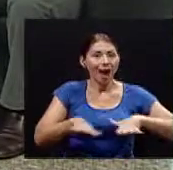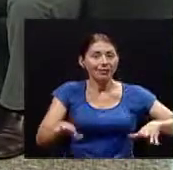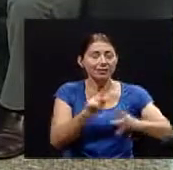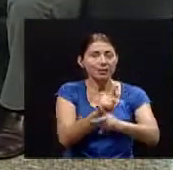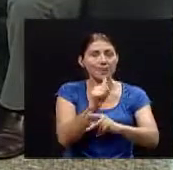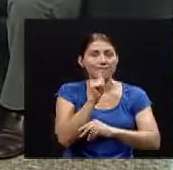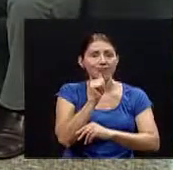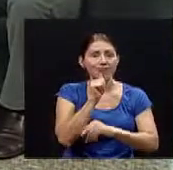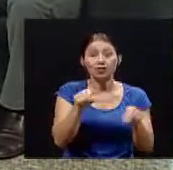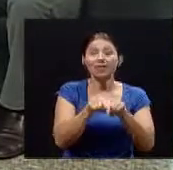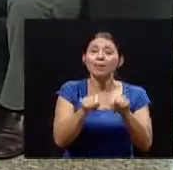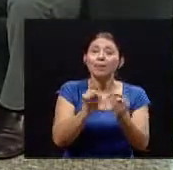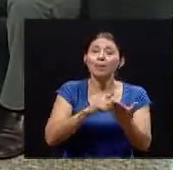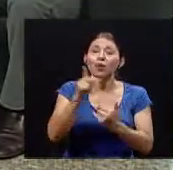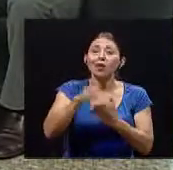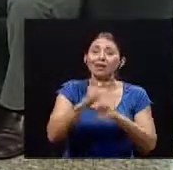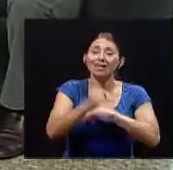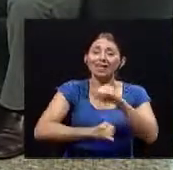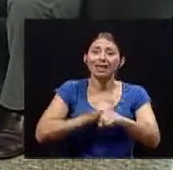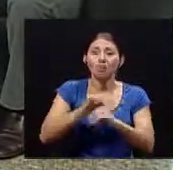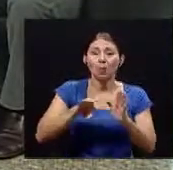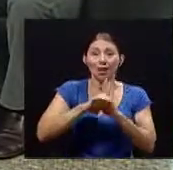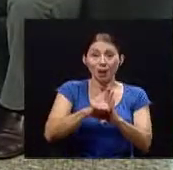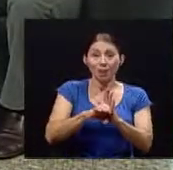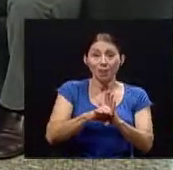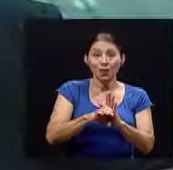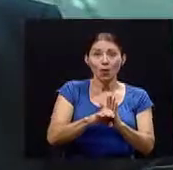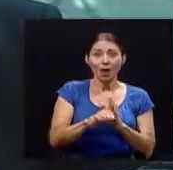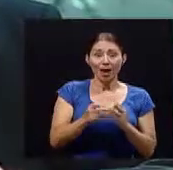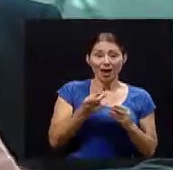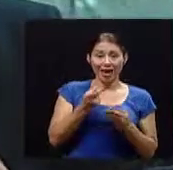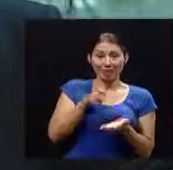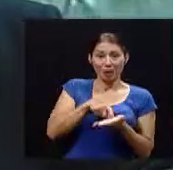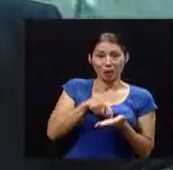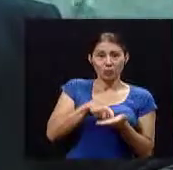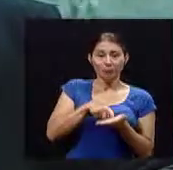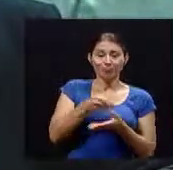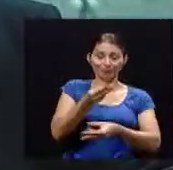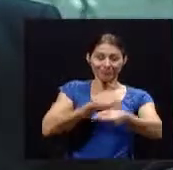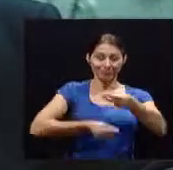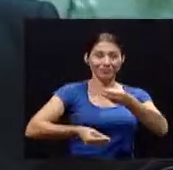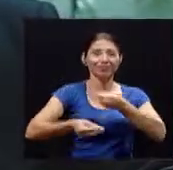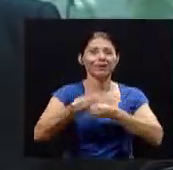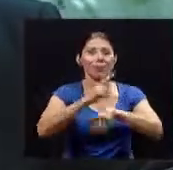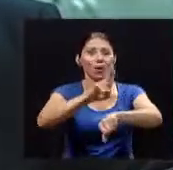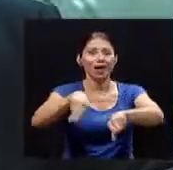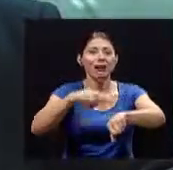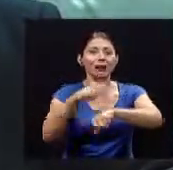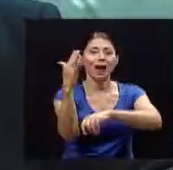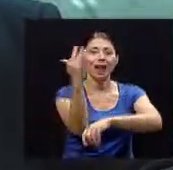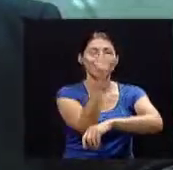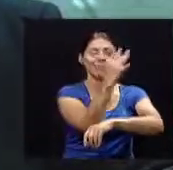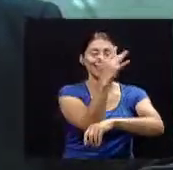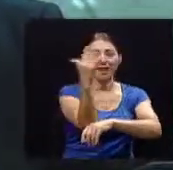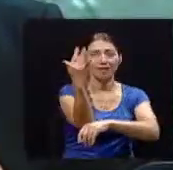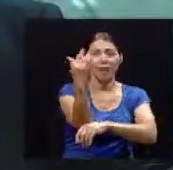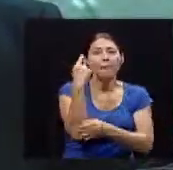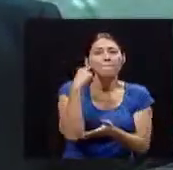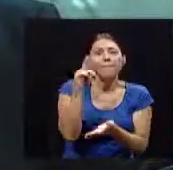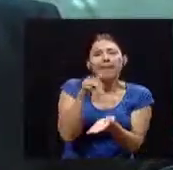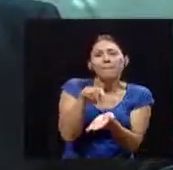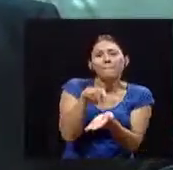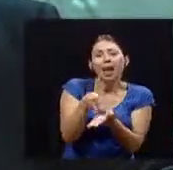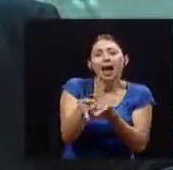programas internacionales como el canje de deuda por naturaleza para poder estimular y pagar algún tipo de